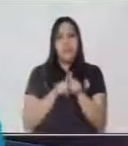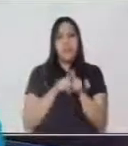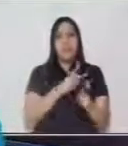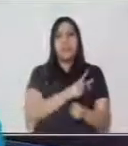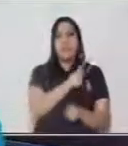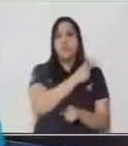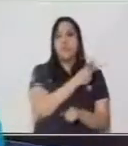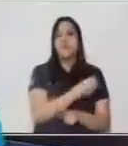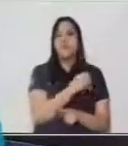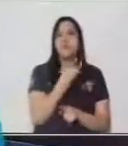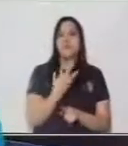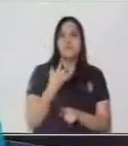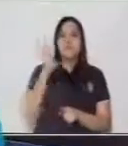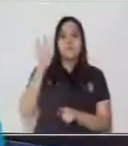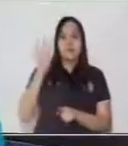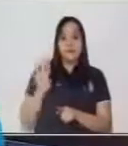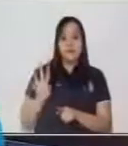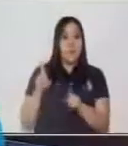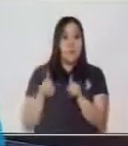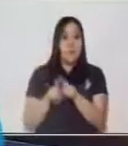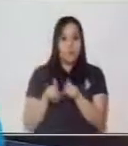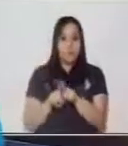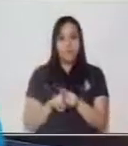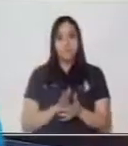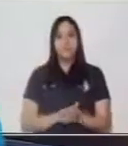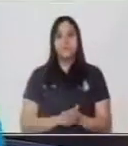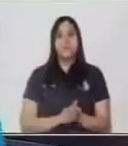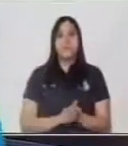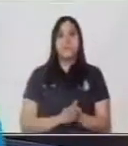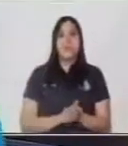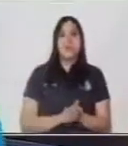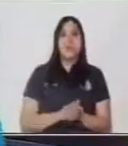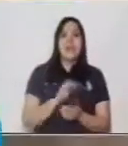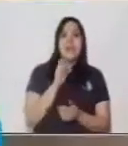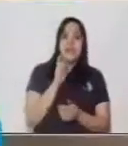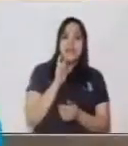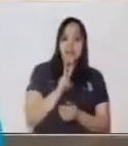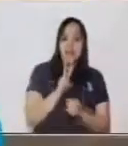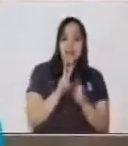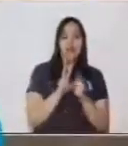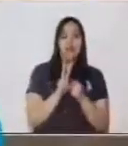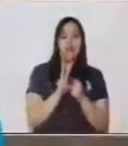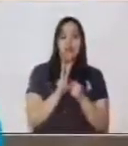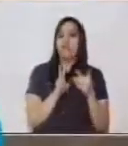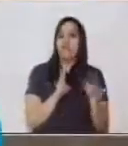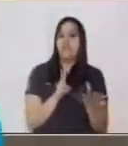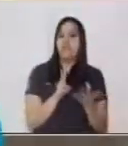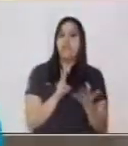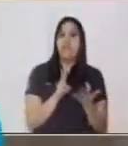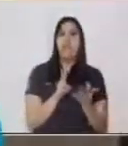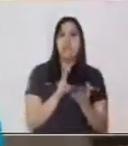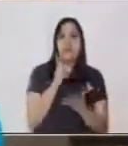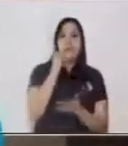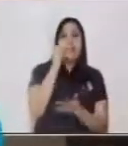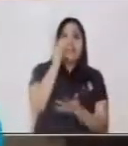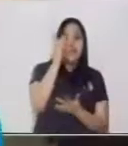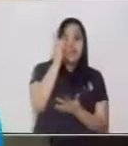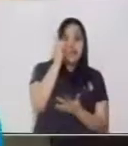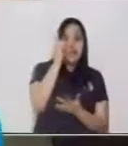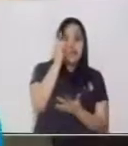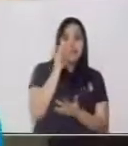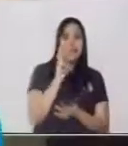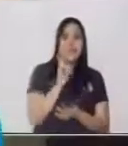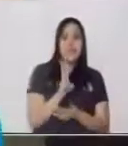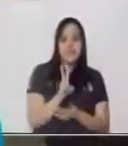relativo va a ser 4. El 2 ocupaba la posición de las